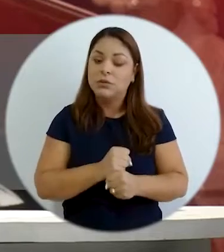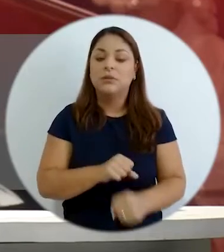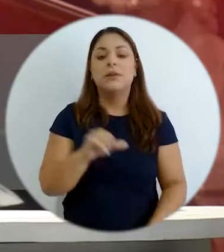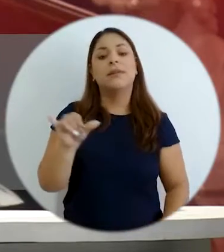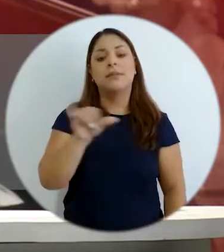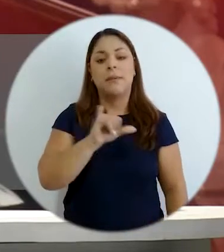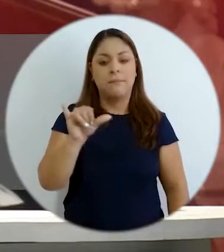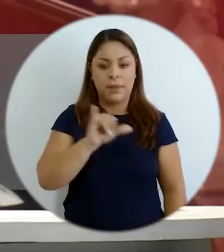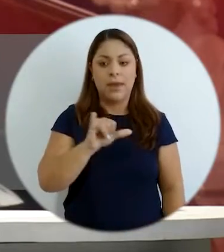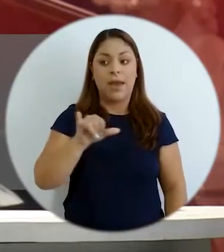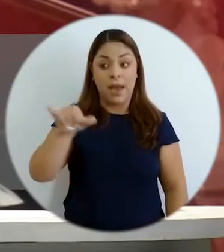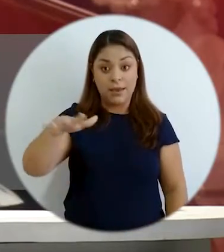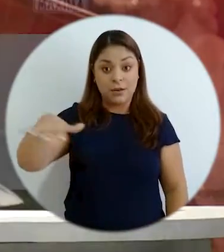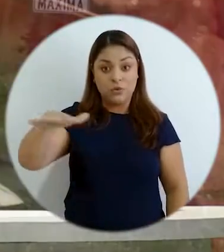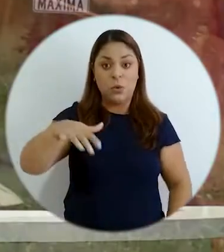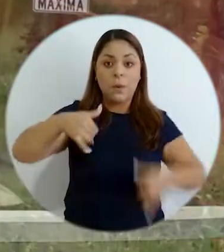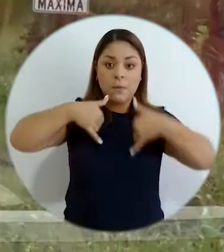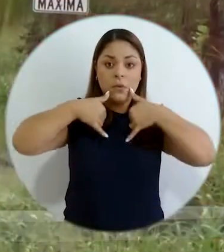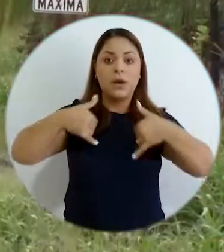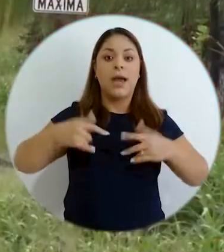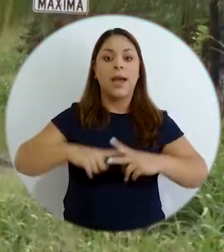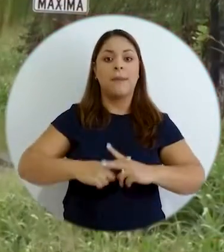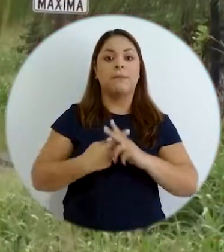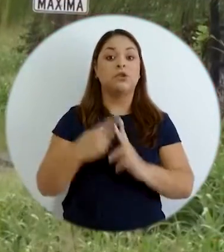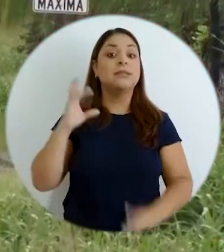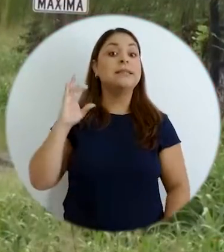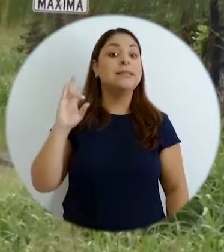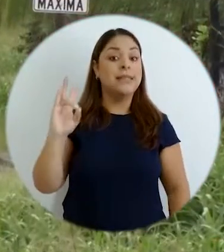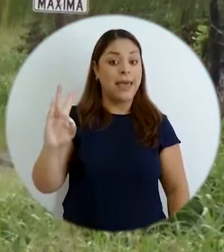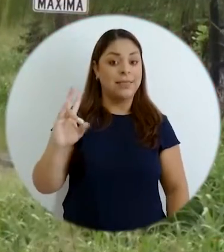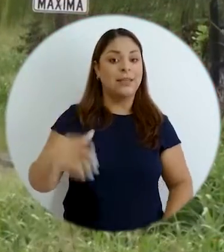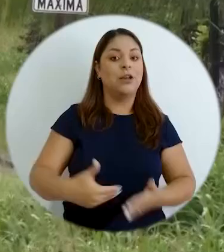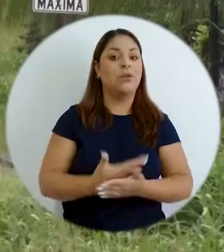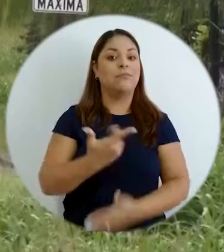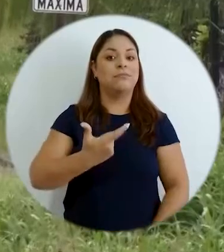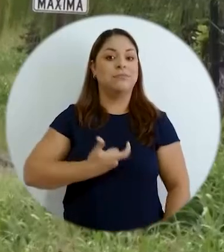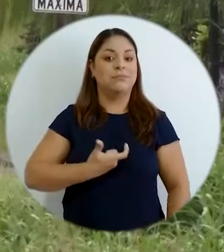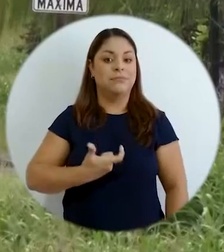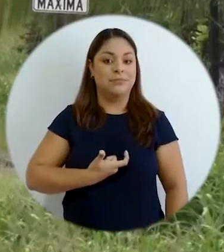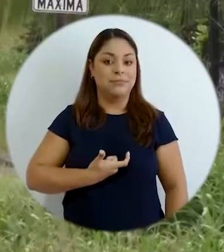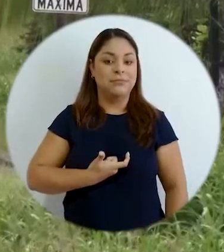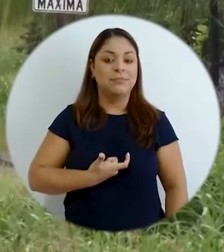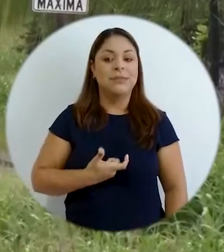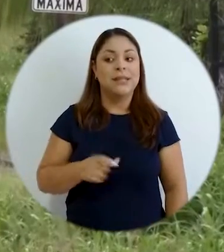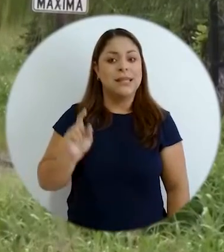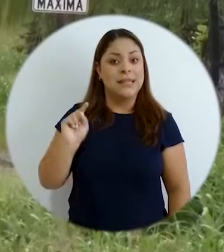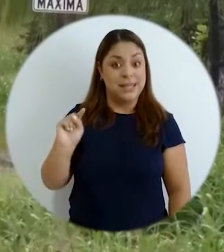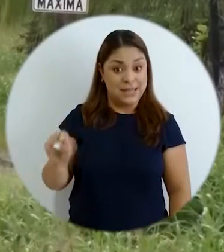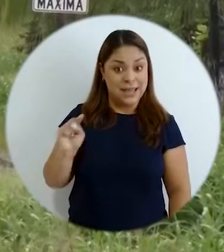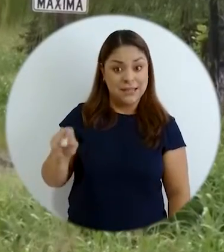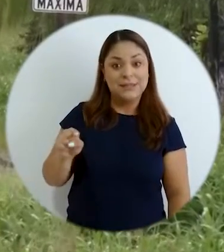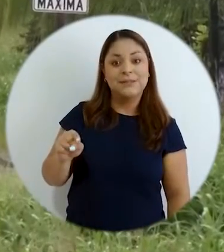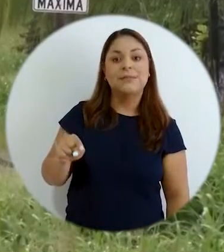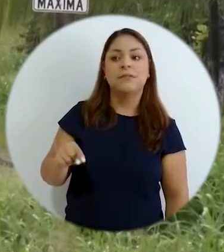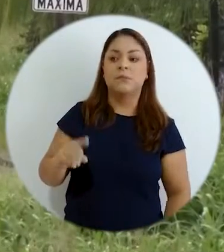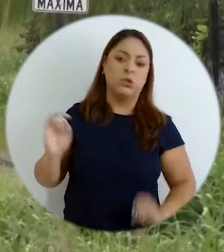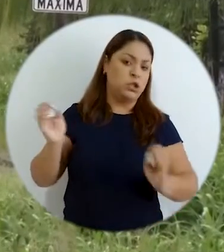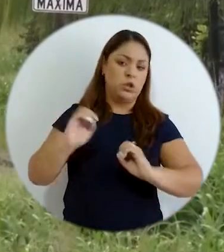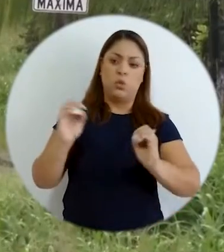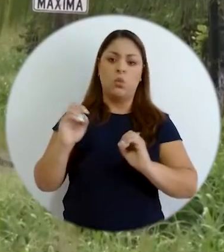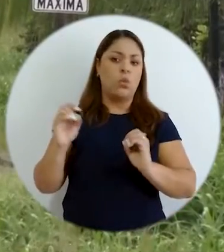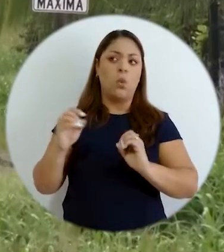pero también recién inician al menos en la región Brunca siete nuevas alcaldías de las cuales prácticamente